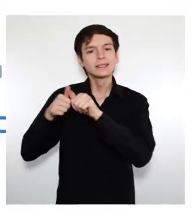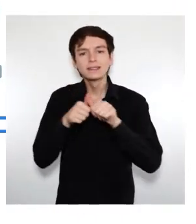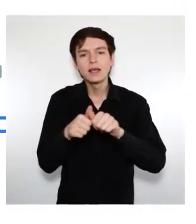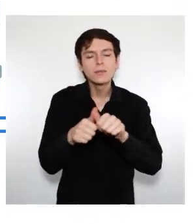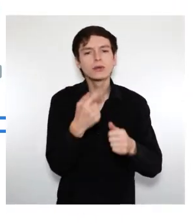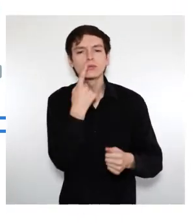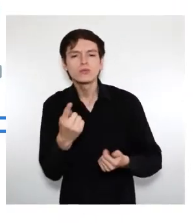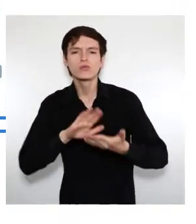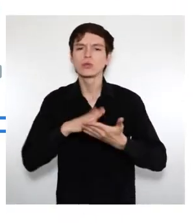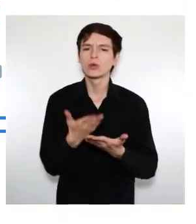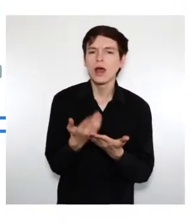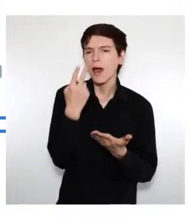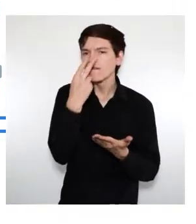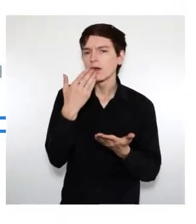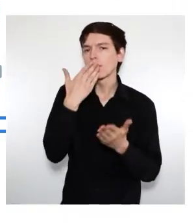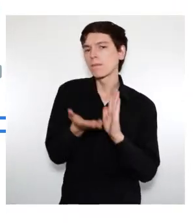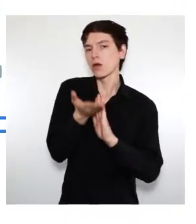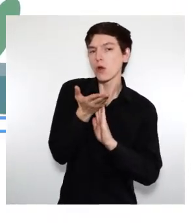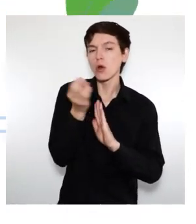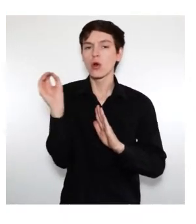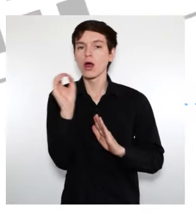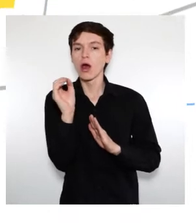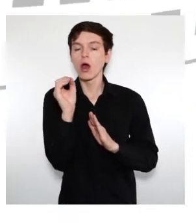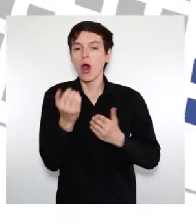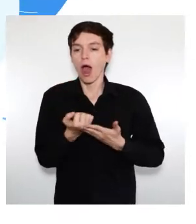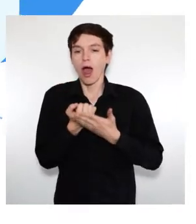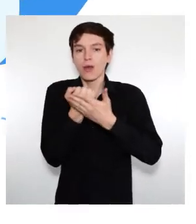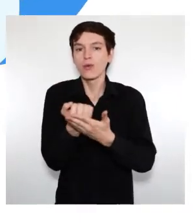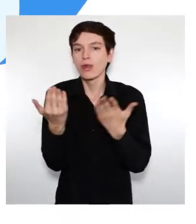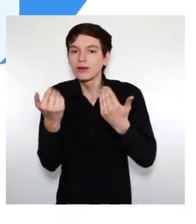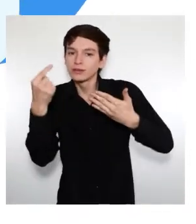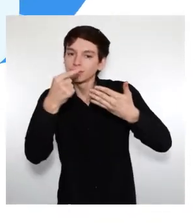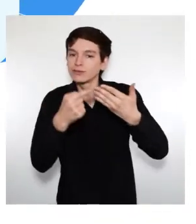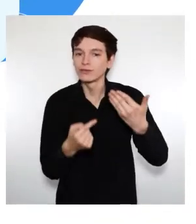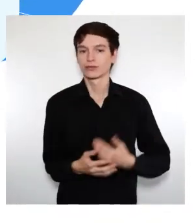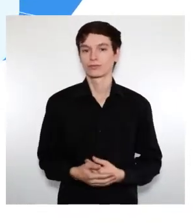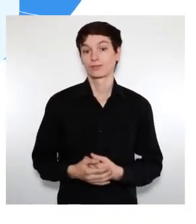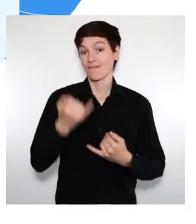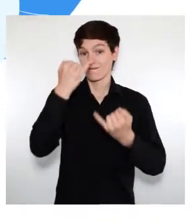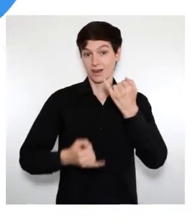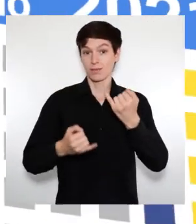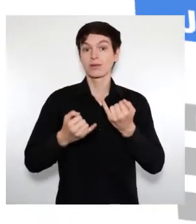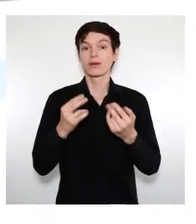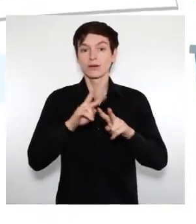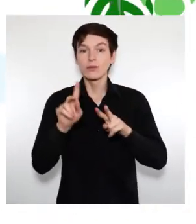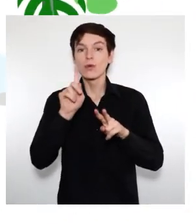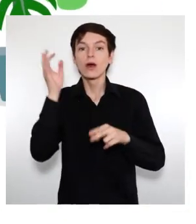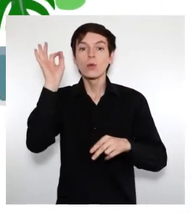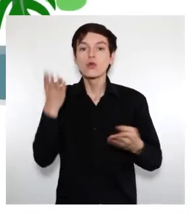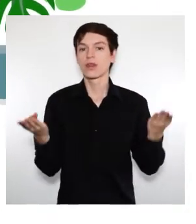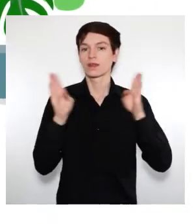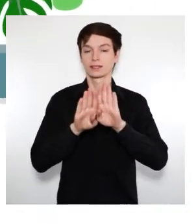deben realizar un seguimiento para ir viendo las mejoras y ofrecer los apoyos necesarios. Finalmente,